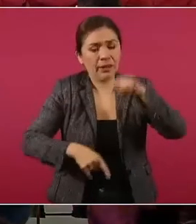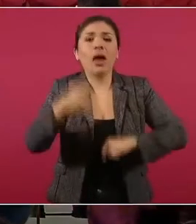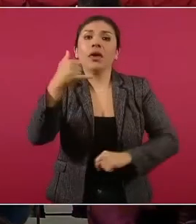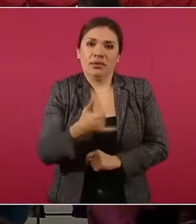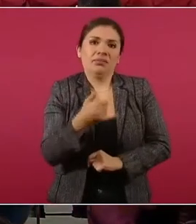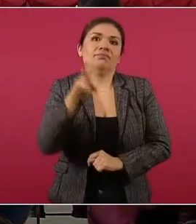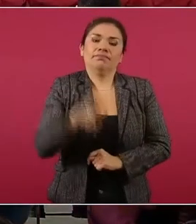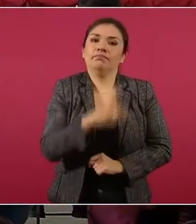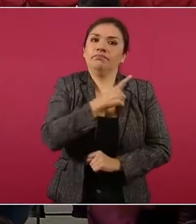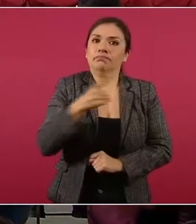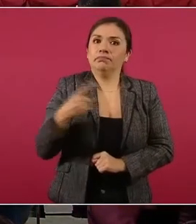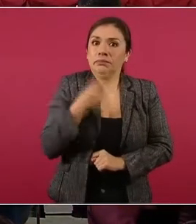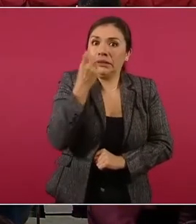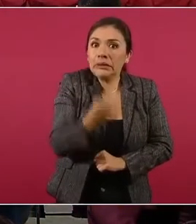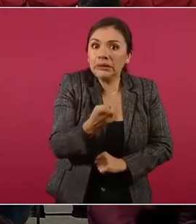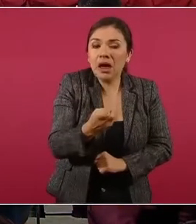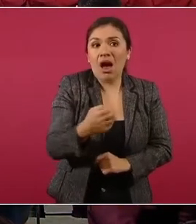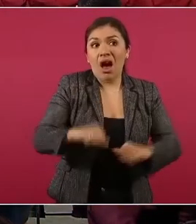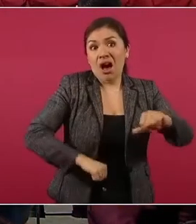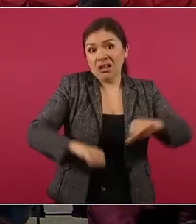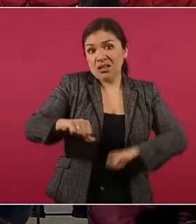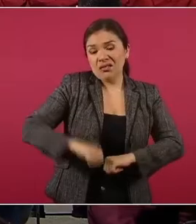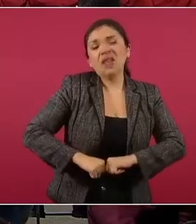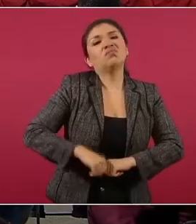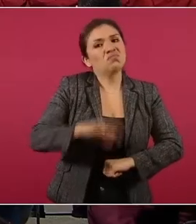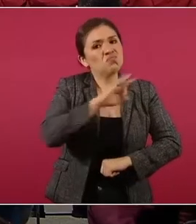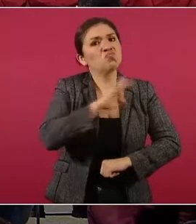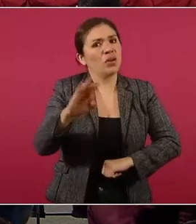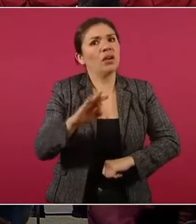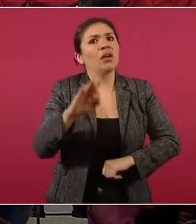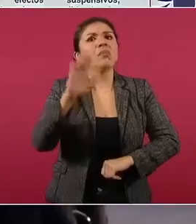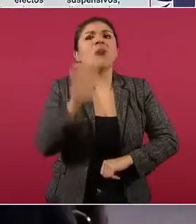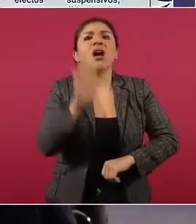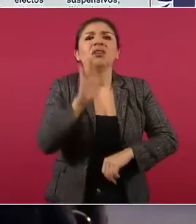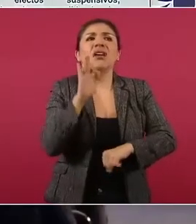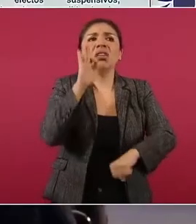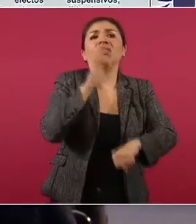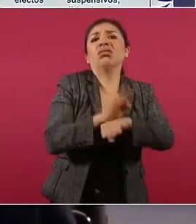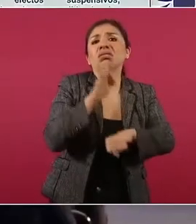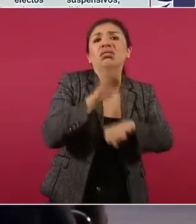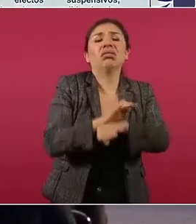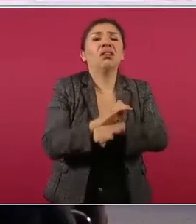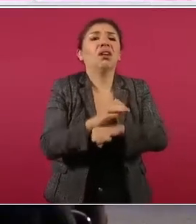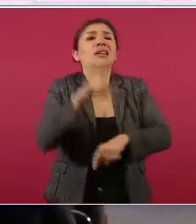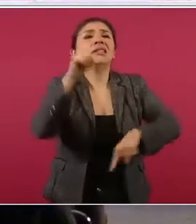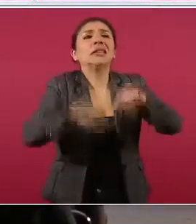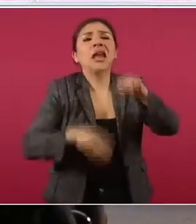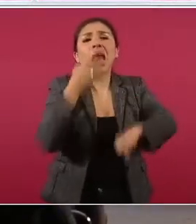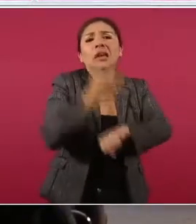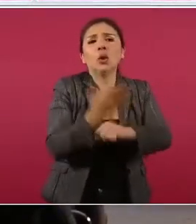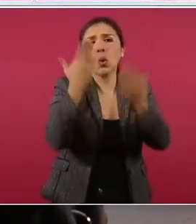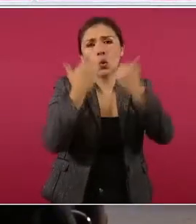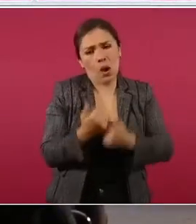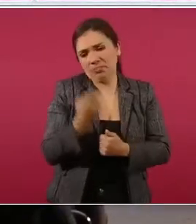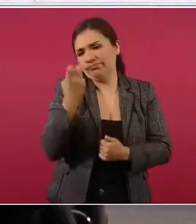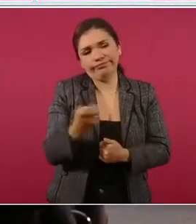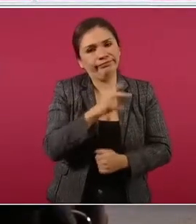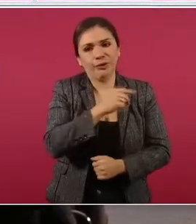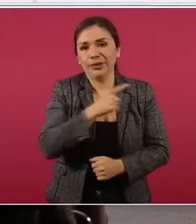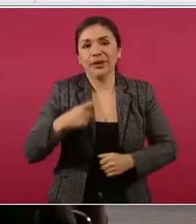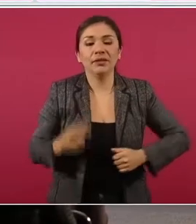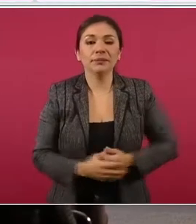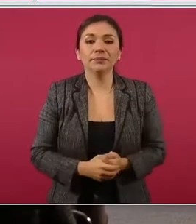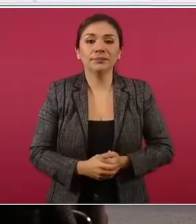considera que son parte de las acciones que generan impunidad en el país. Siguiente. También